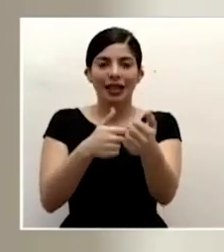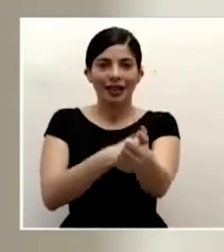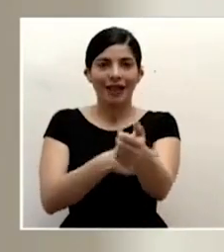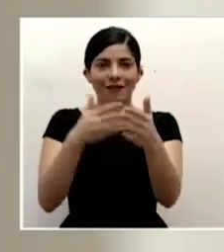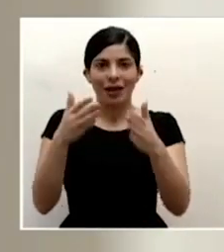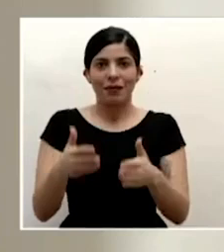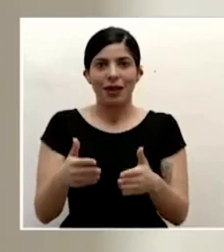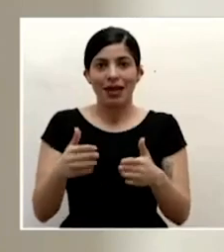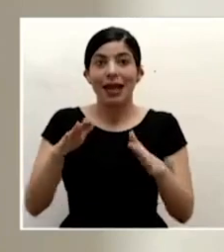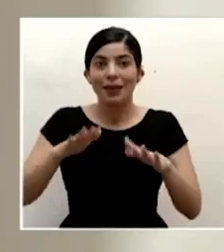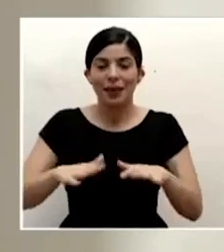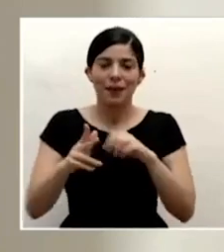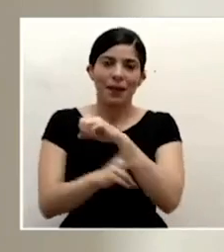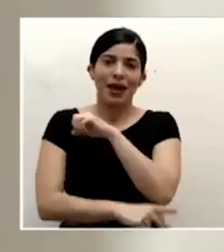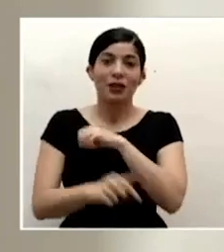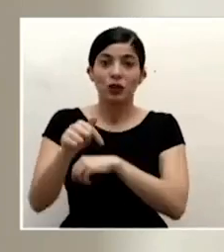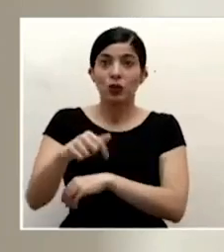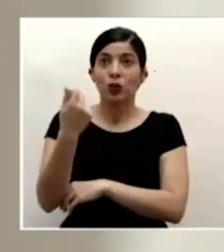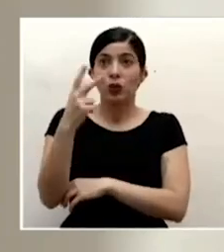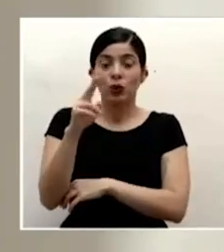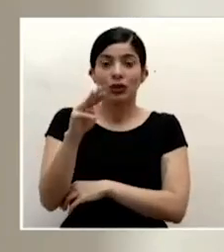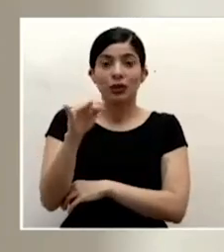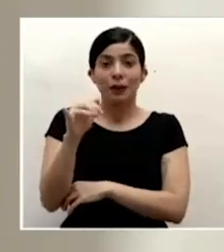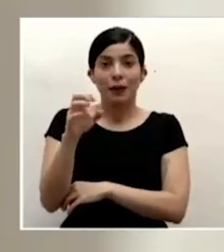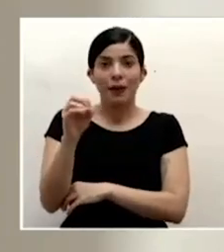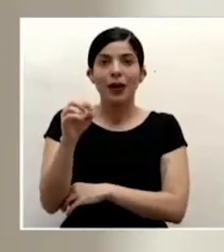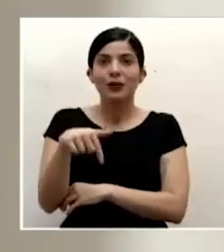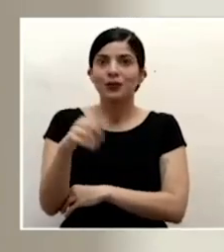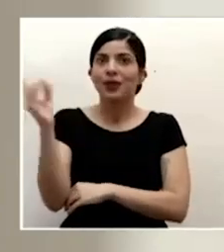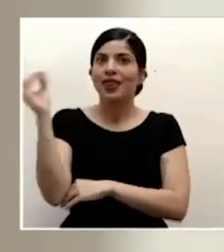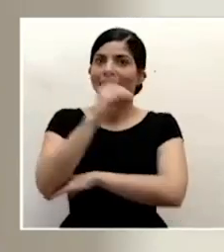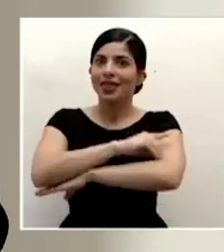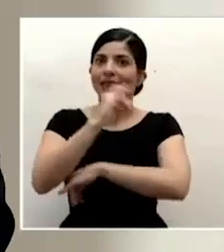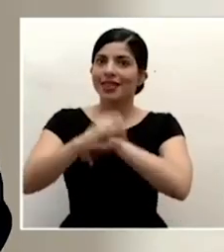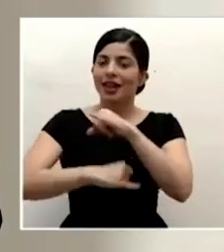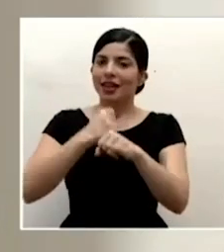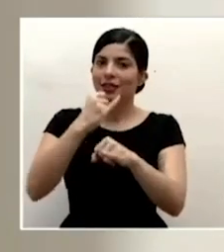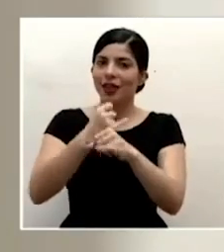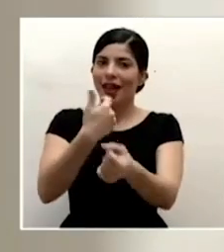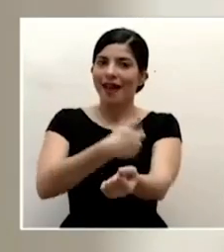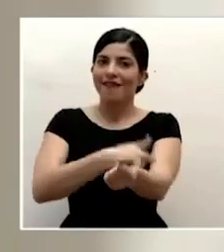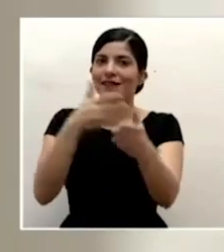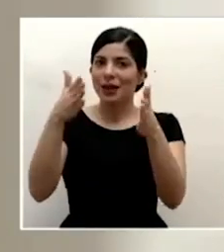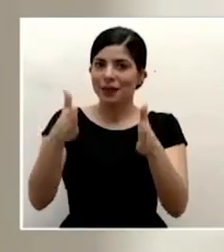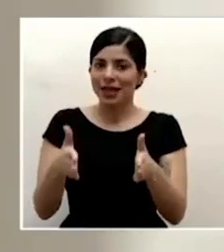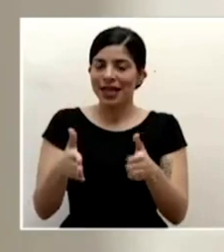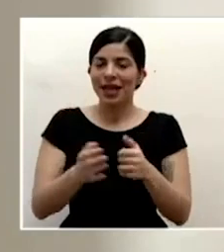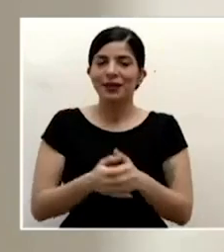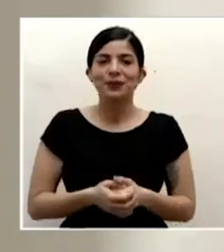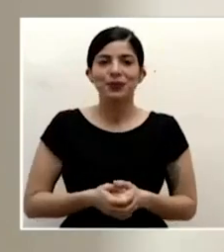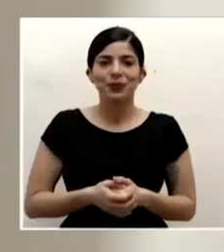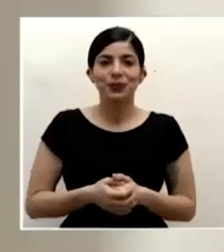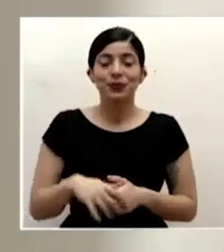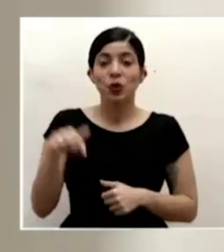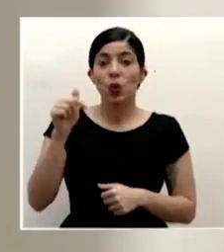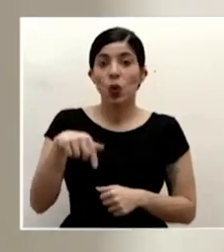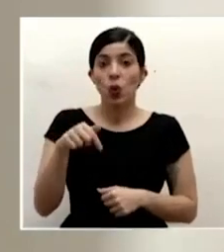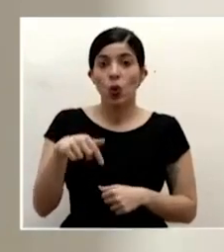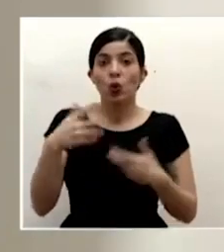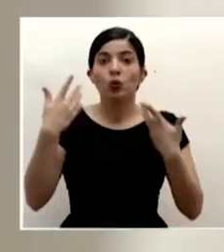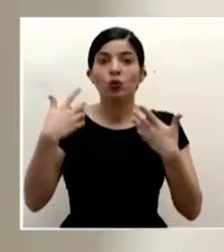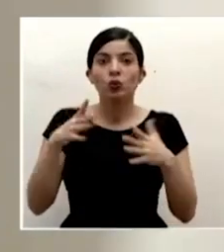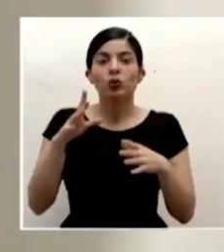hoy 12 de mayo es el día internacional de enfermería hoy se cumplen 200